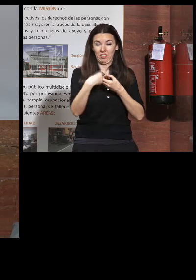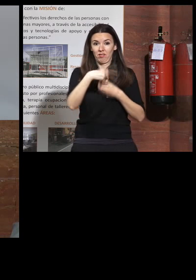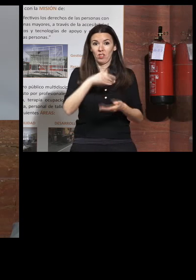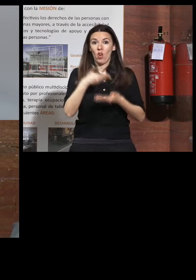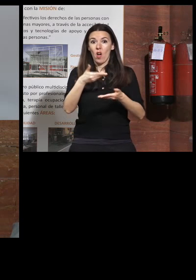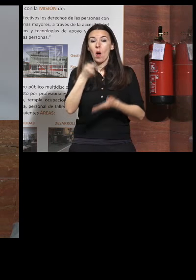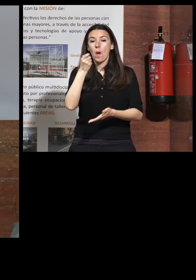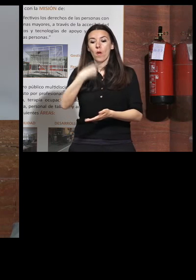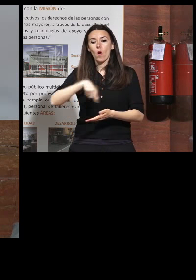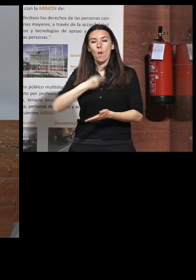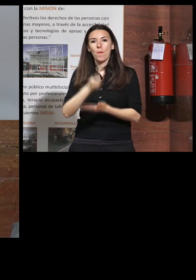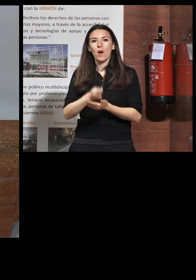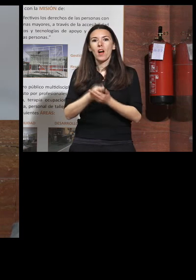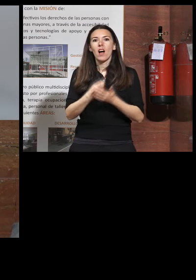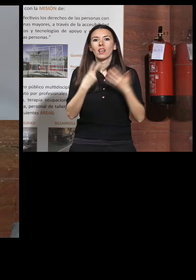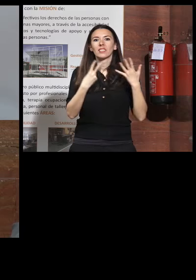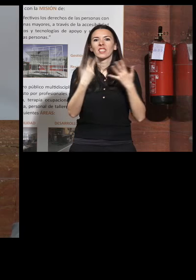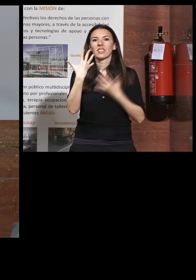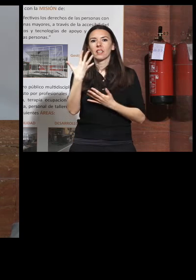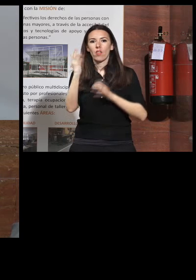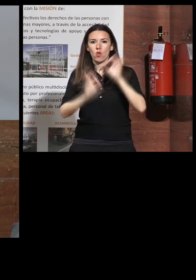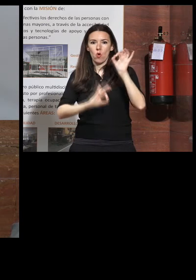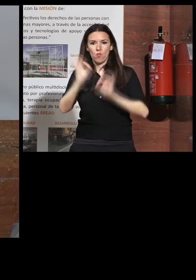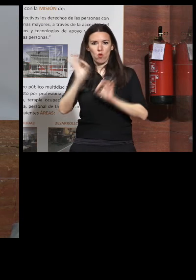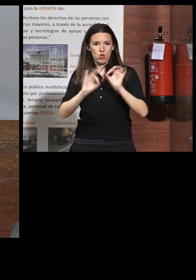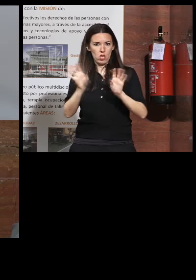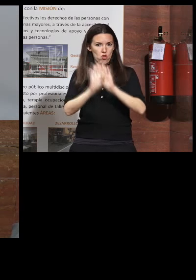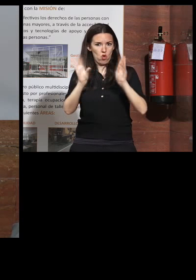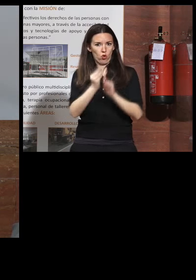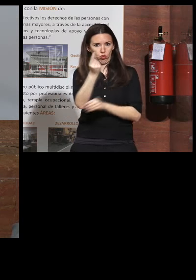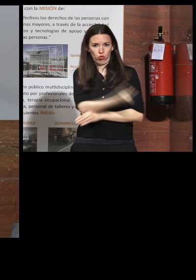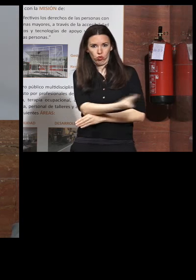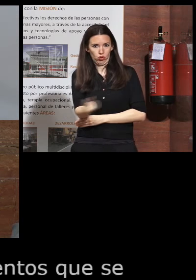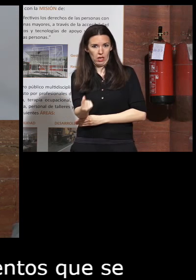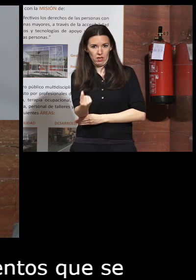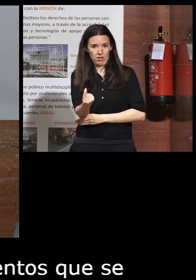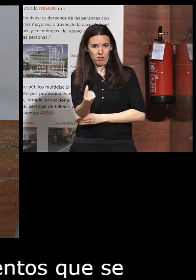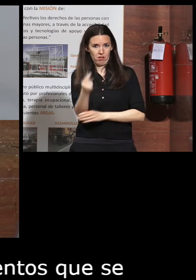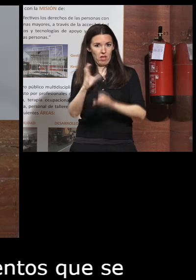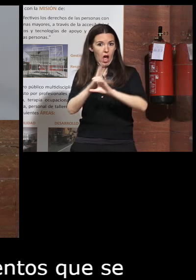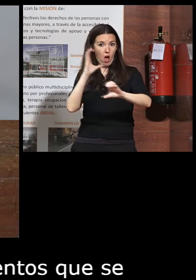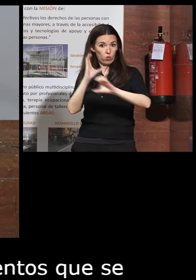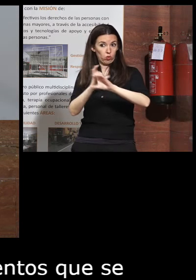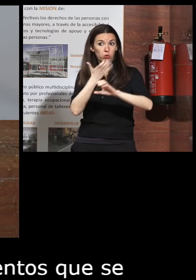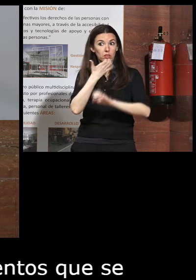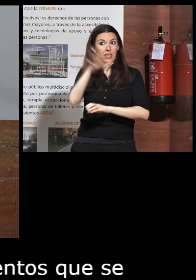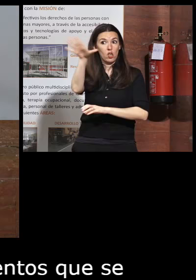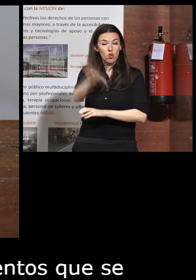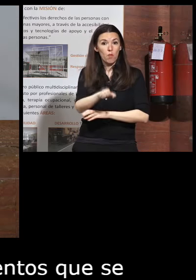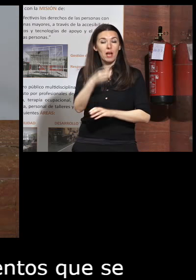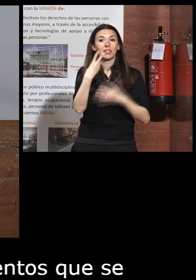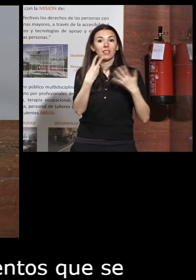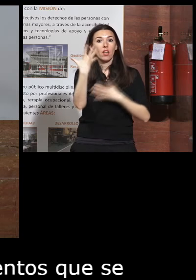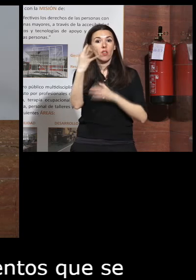que pagaríamos el 75% del coste diferencial del autobús que compraban a este pero con una gran